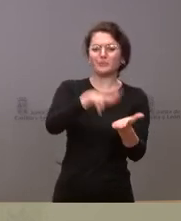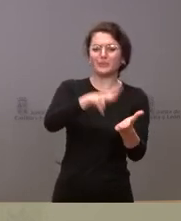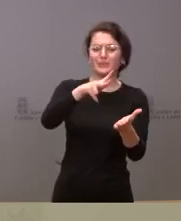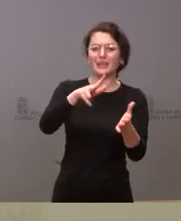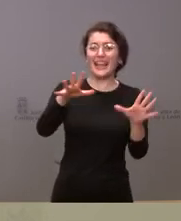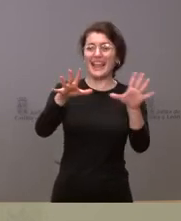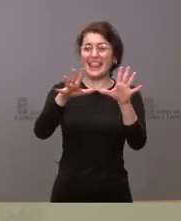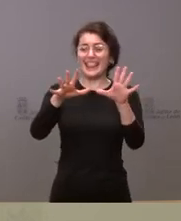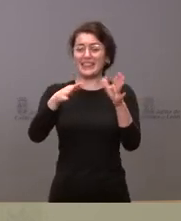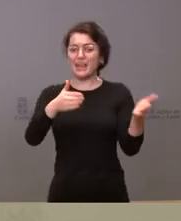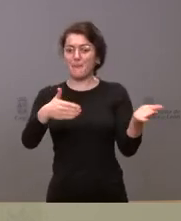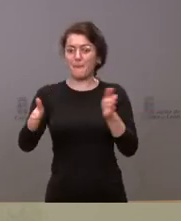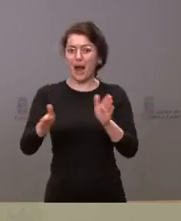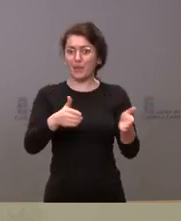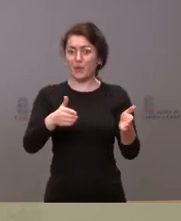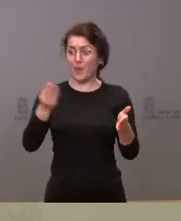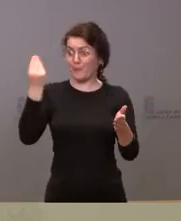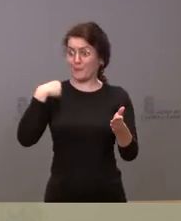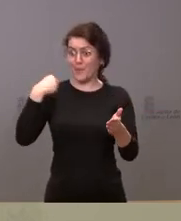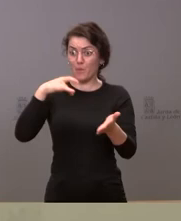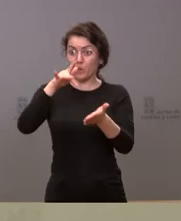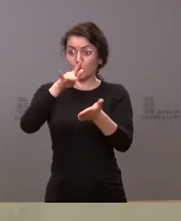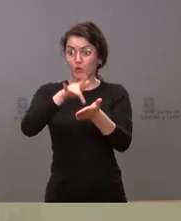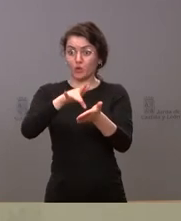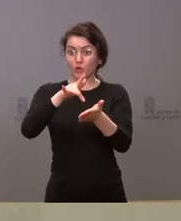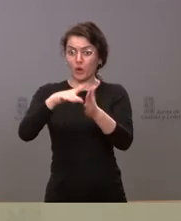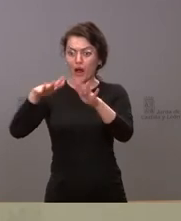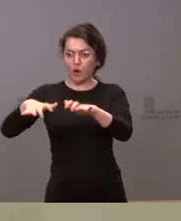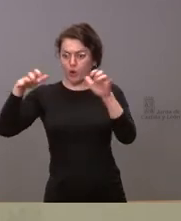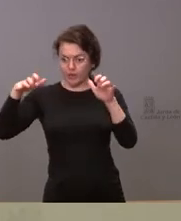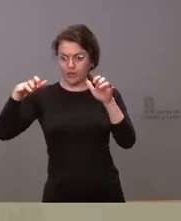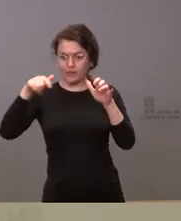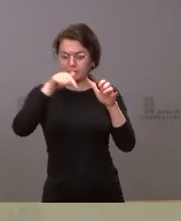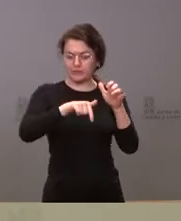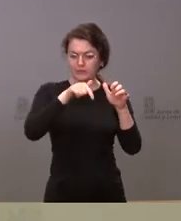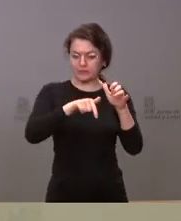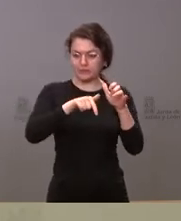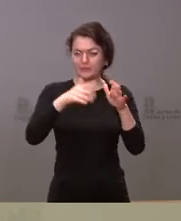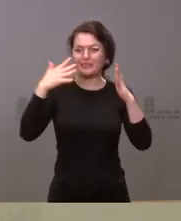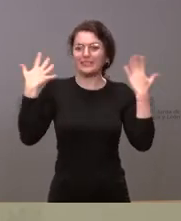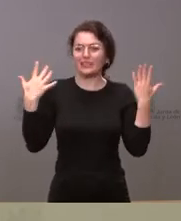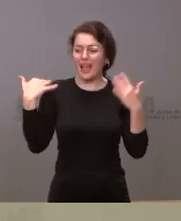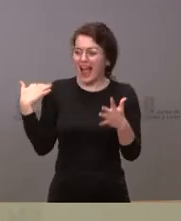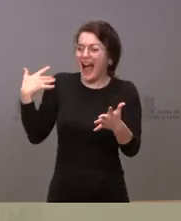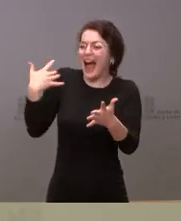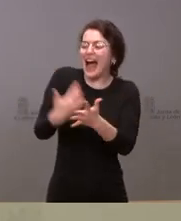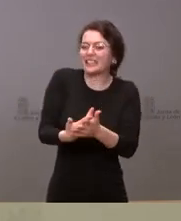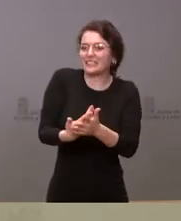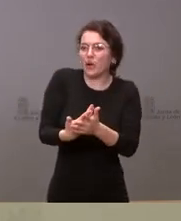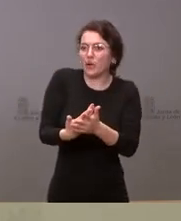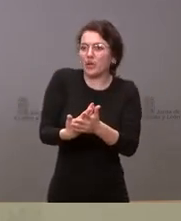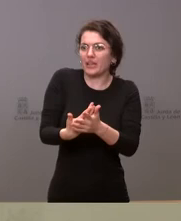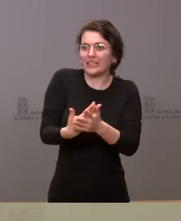se constituyeron las cortes entonces ¿cuál ha sido el problema para que hoy día 31 si todo estaba